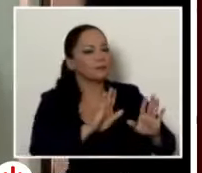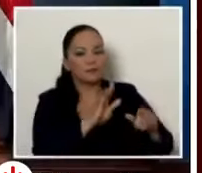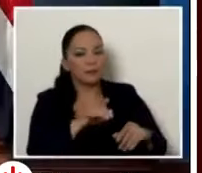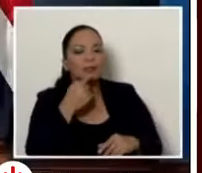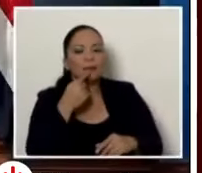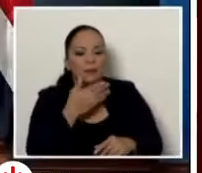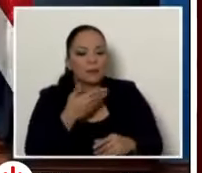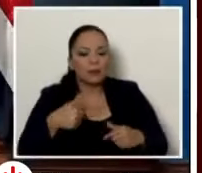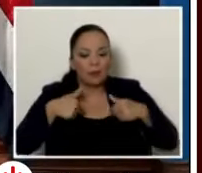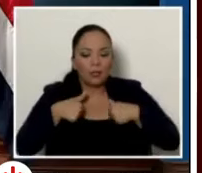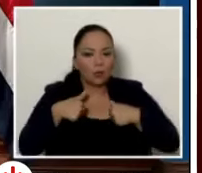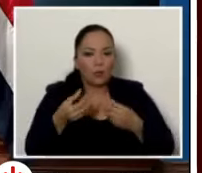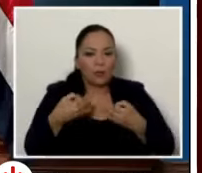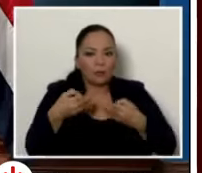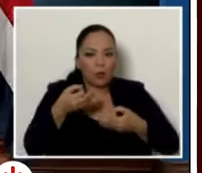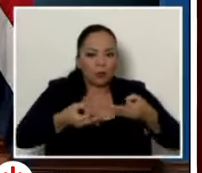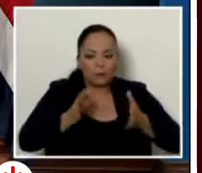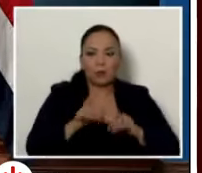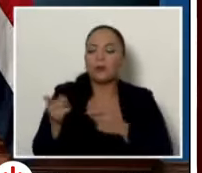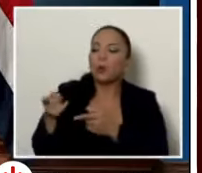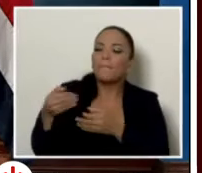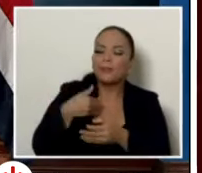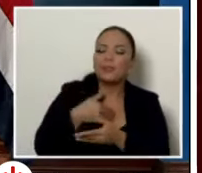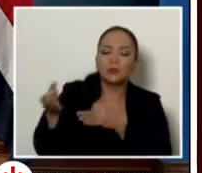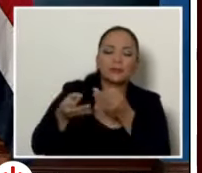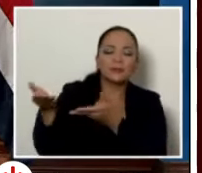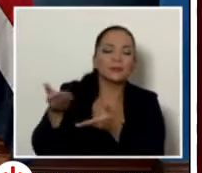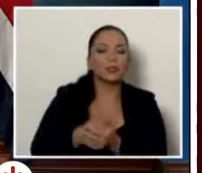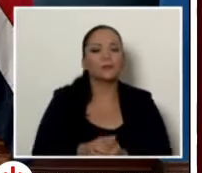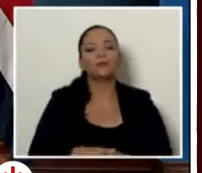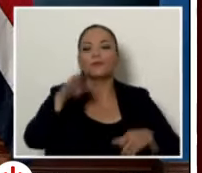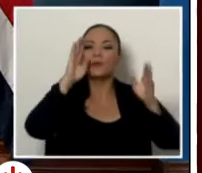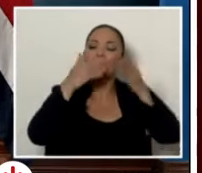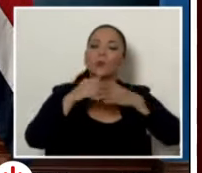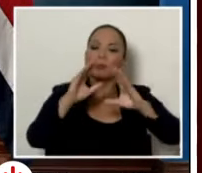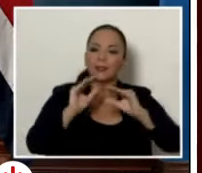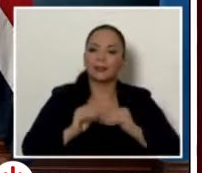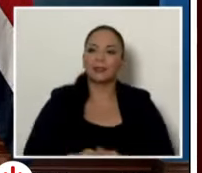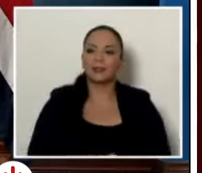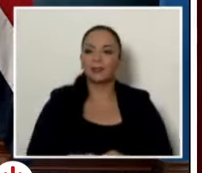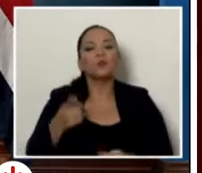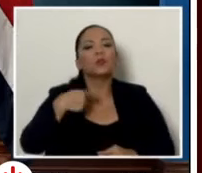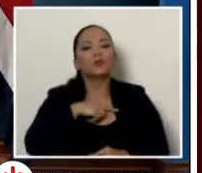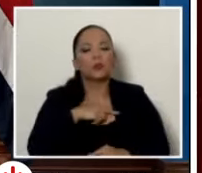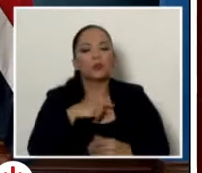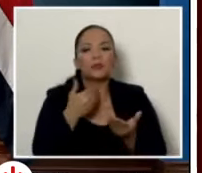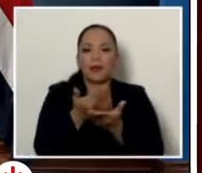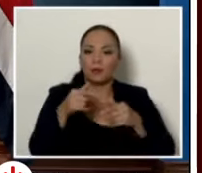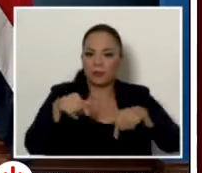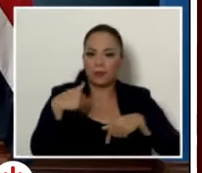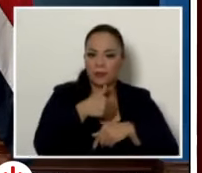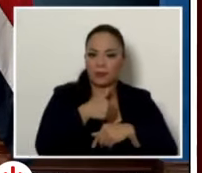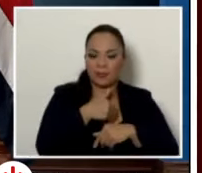tiene justificación pero vamos a ver la explicación del ministro de él señor ministro Hola buenas tardes lo que encontramos cuando llegamos al ministerio